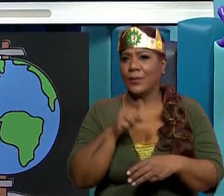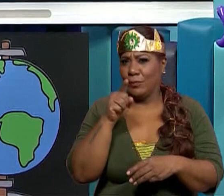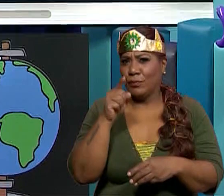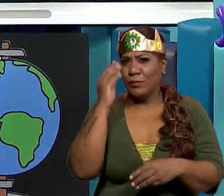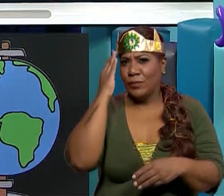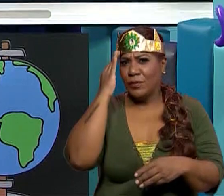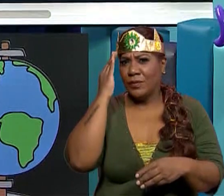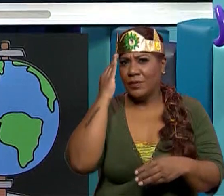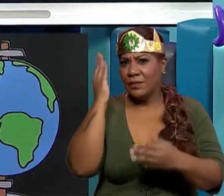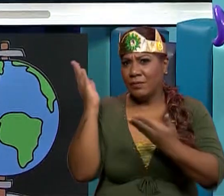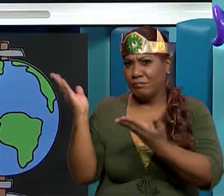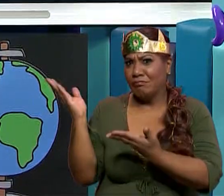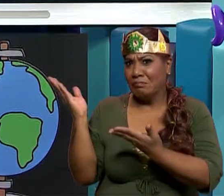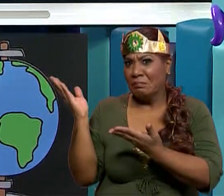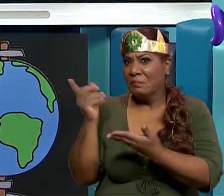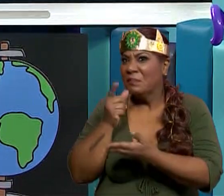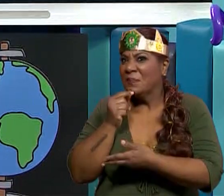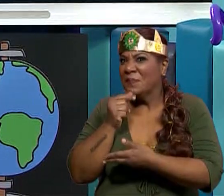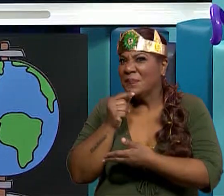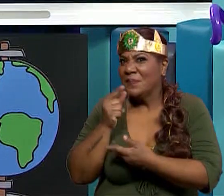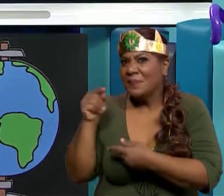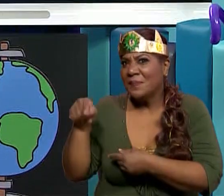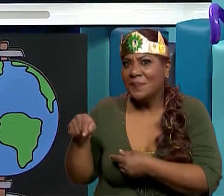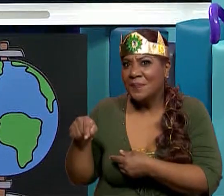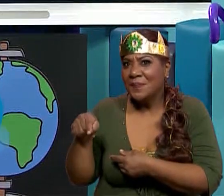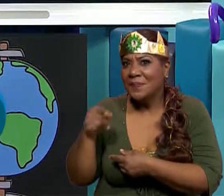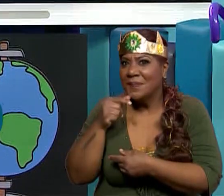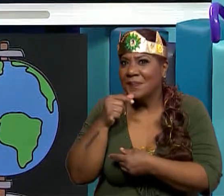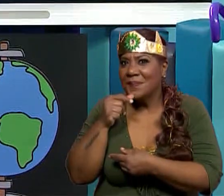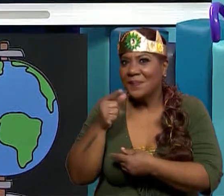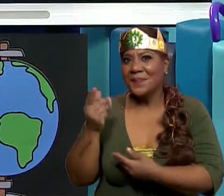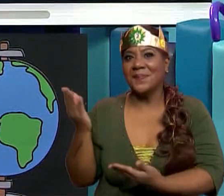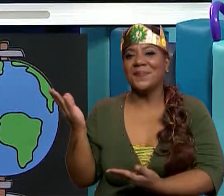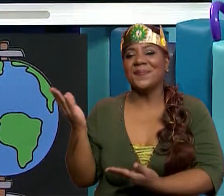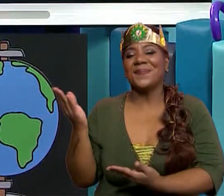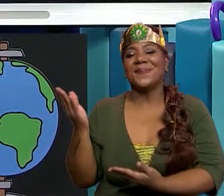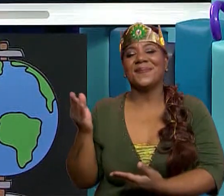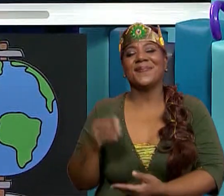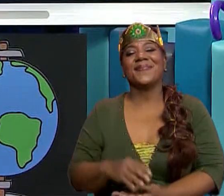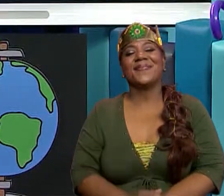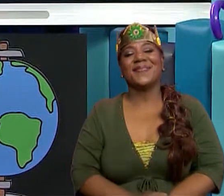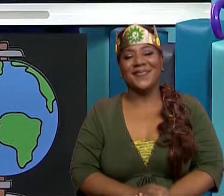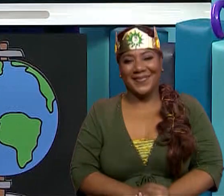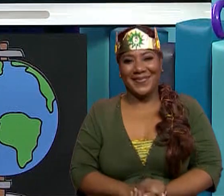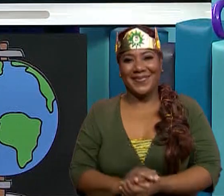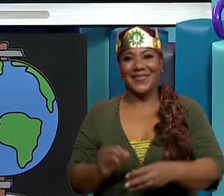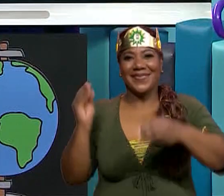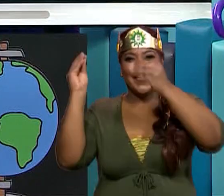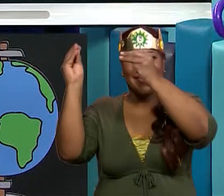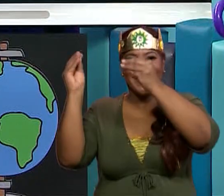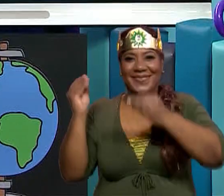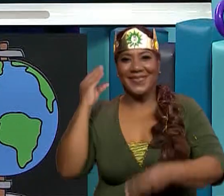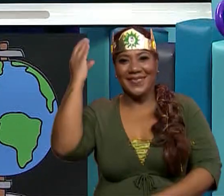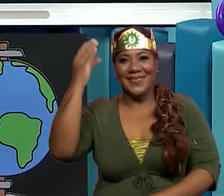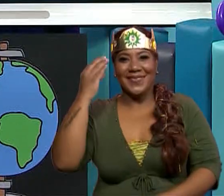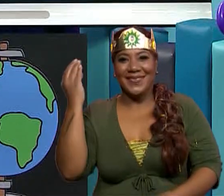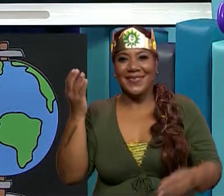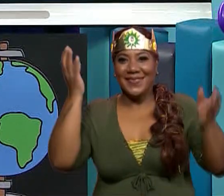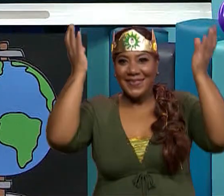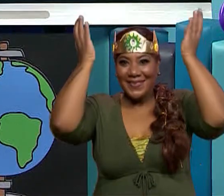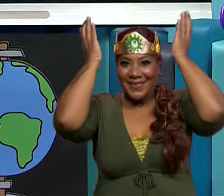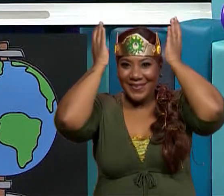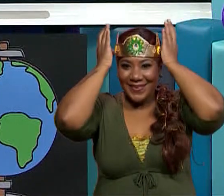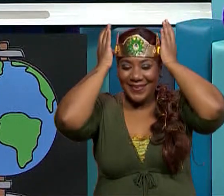ustedes saben de quién estoy disfrazada, ¿cierto? Que sí, ya lo saben. Para los que no saben, estoy disfrazada de la princesa